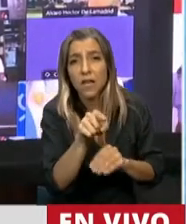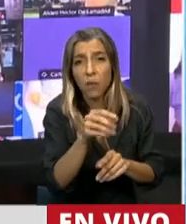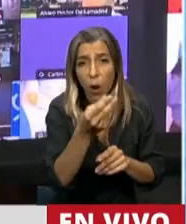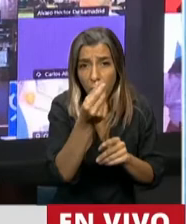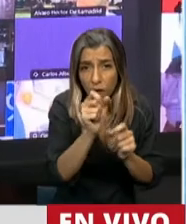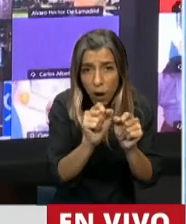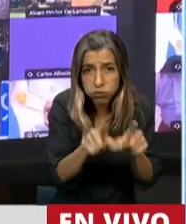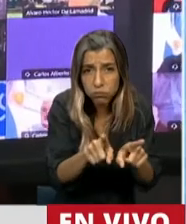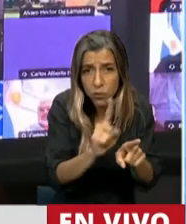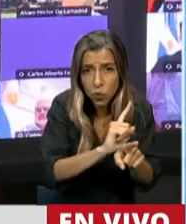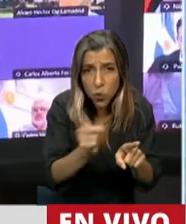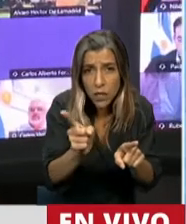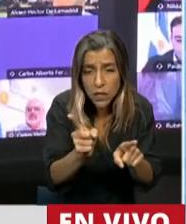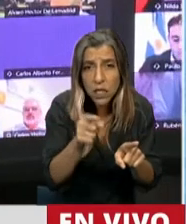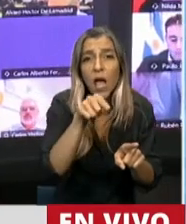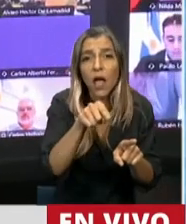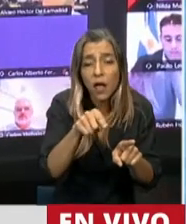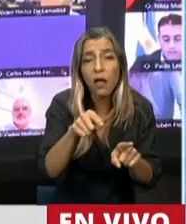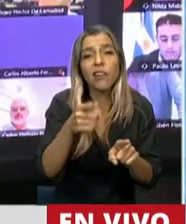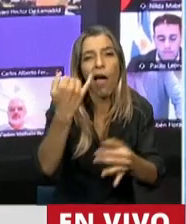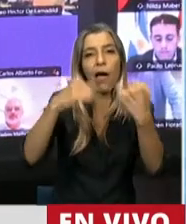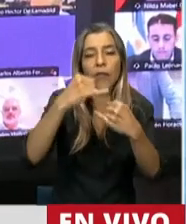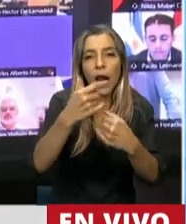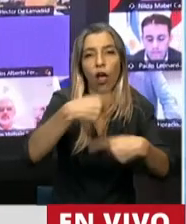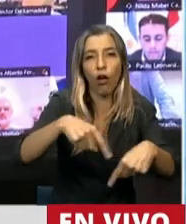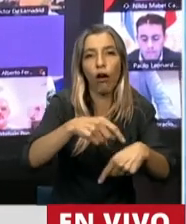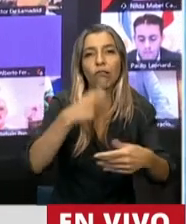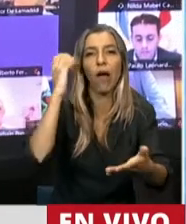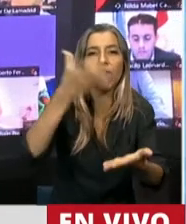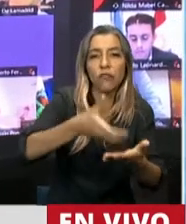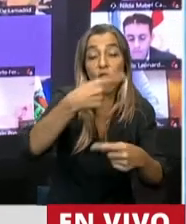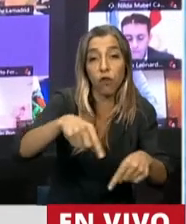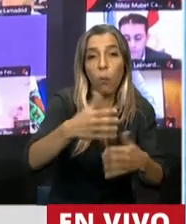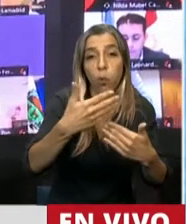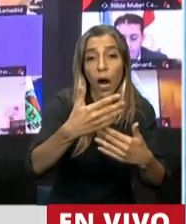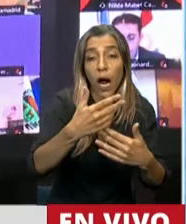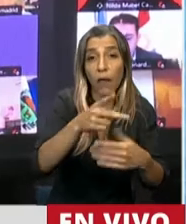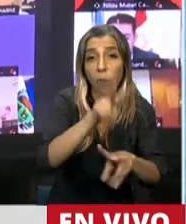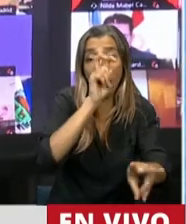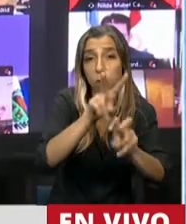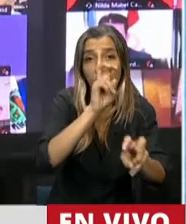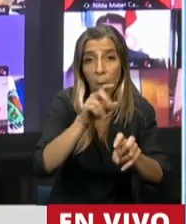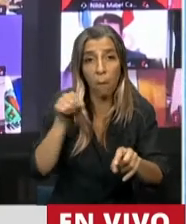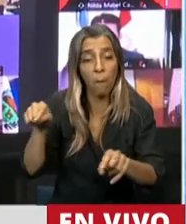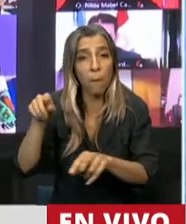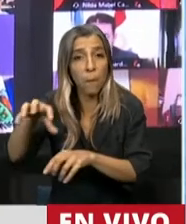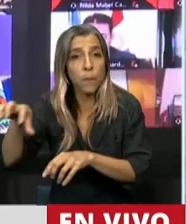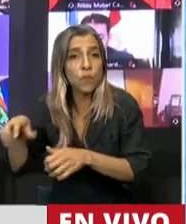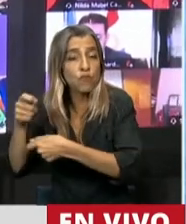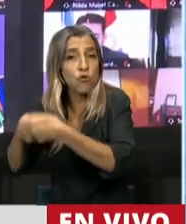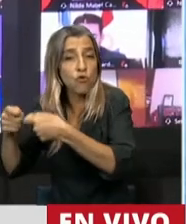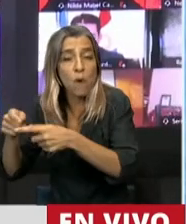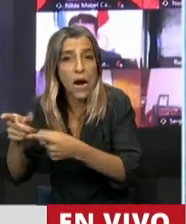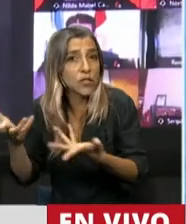ellos? No son del cliente porque el cliente compra y obtiene el producto. Son del